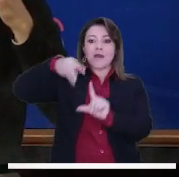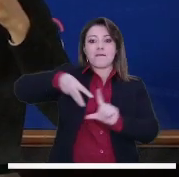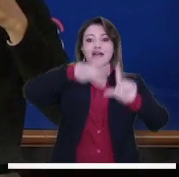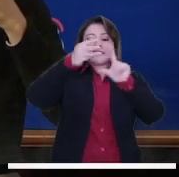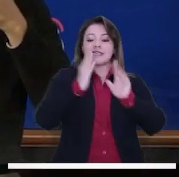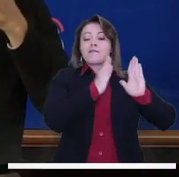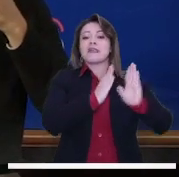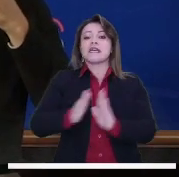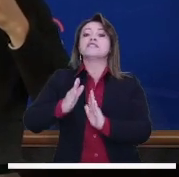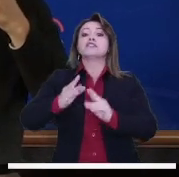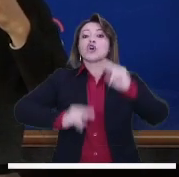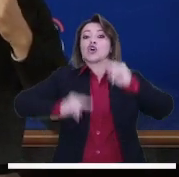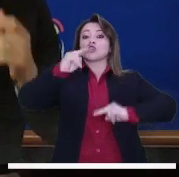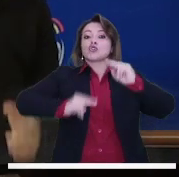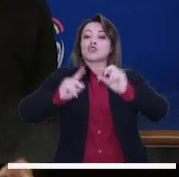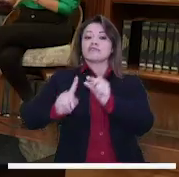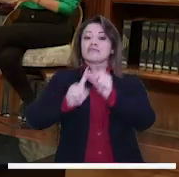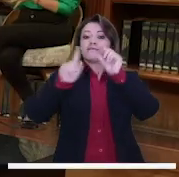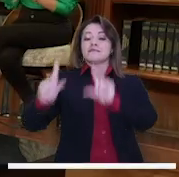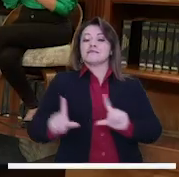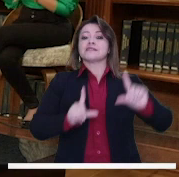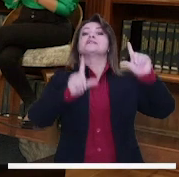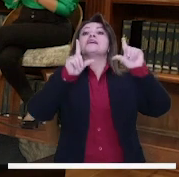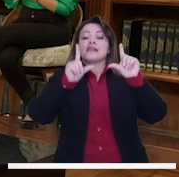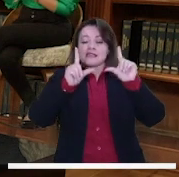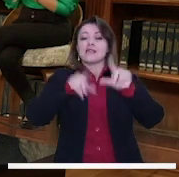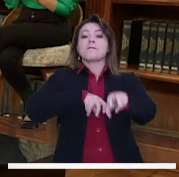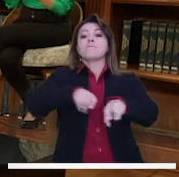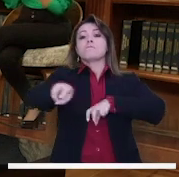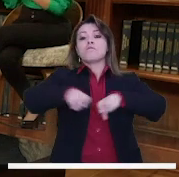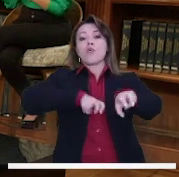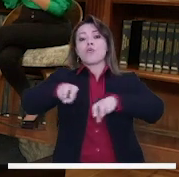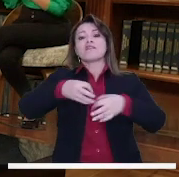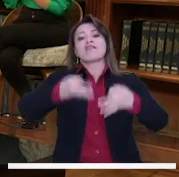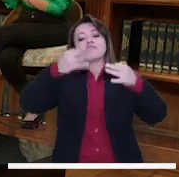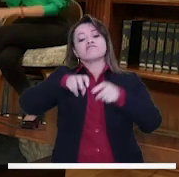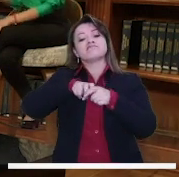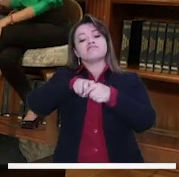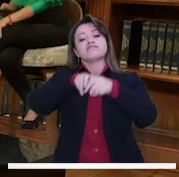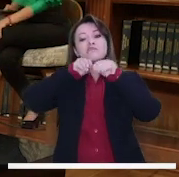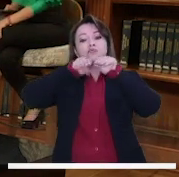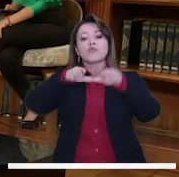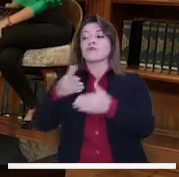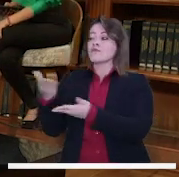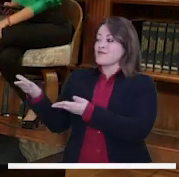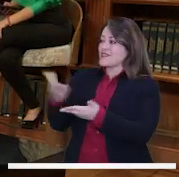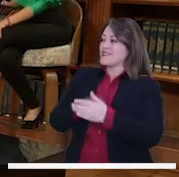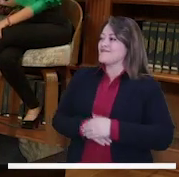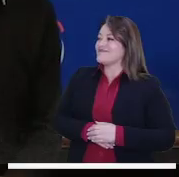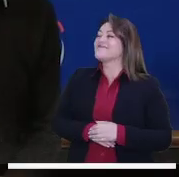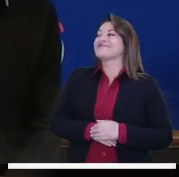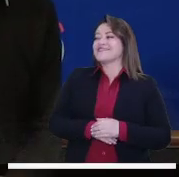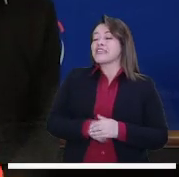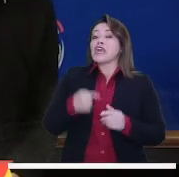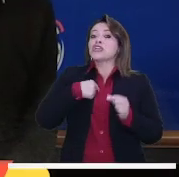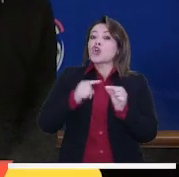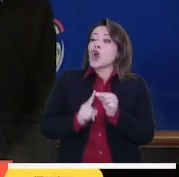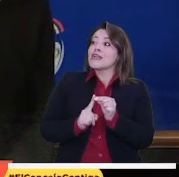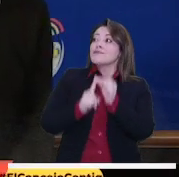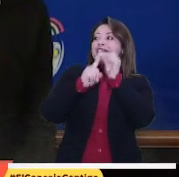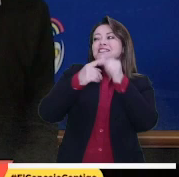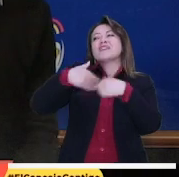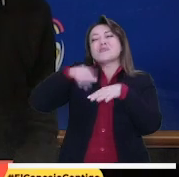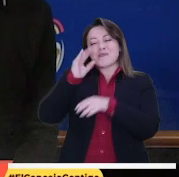Economía, tiene maestría en Planeación Urbana y ha sido especialista además en Movilidad y Transporte Público. Bienvenido, concejal. Gracias,